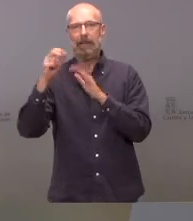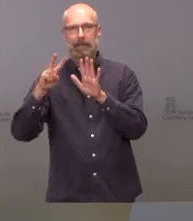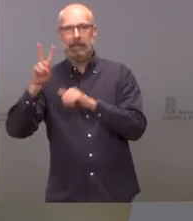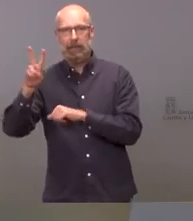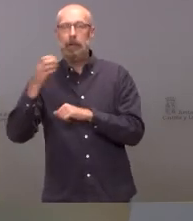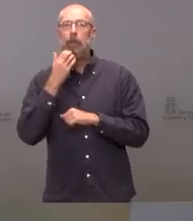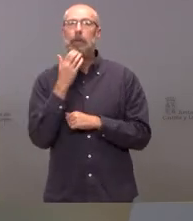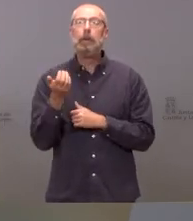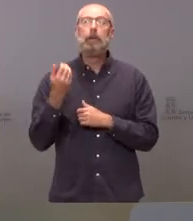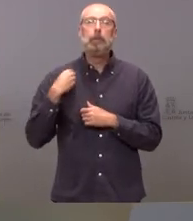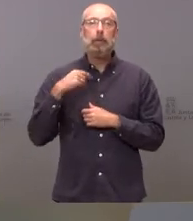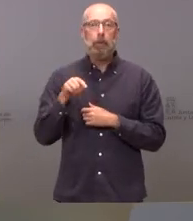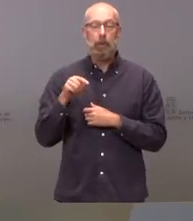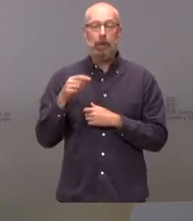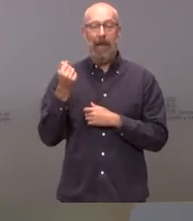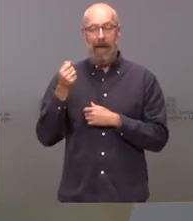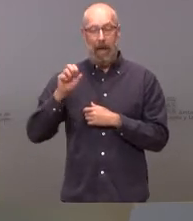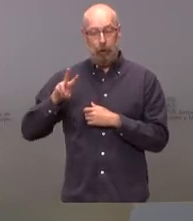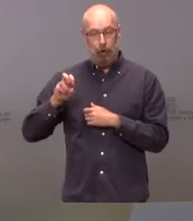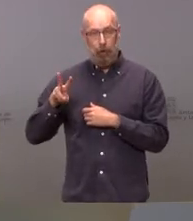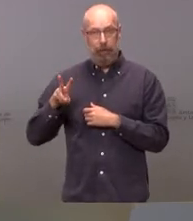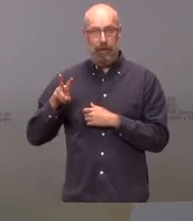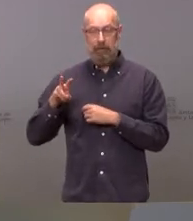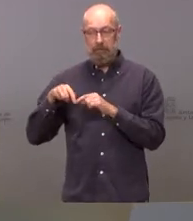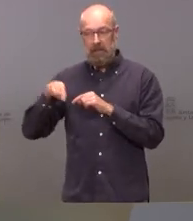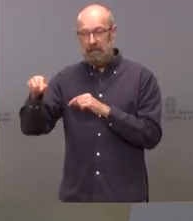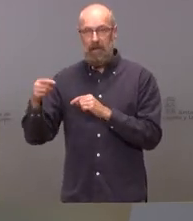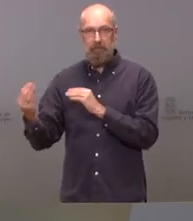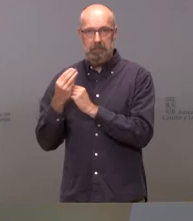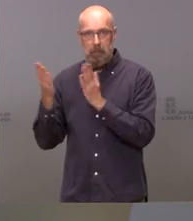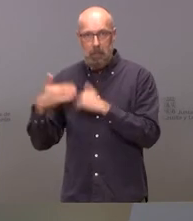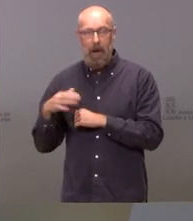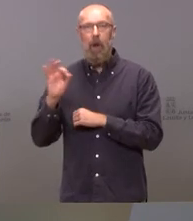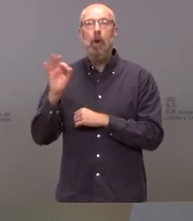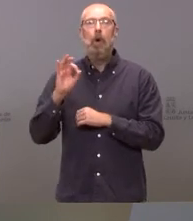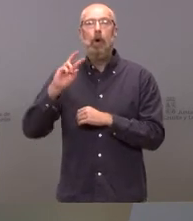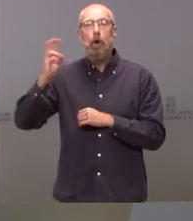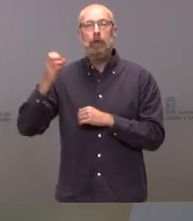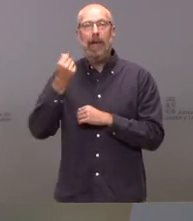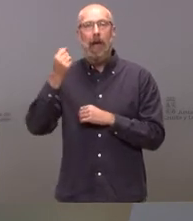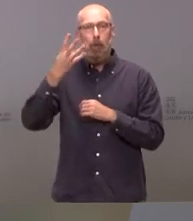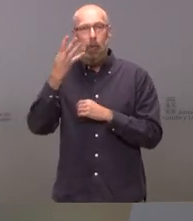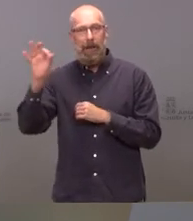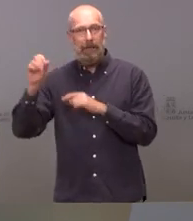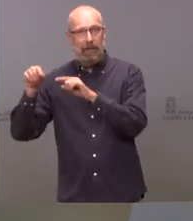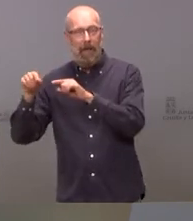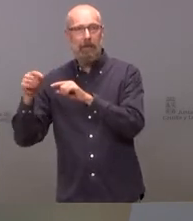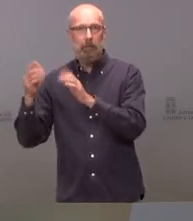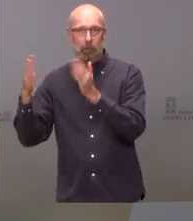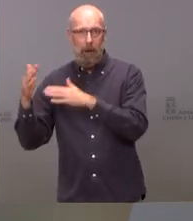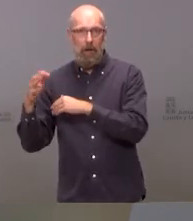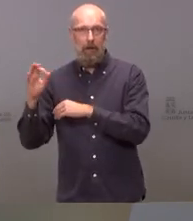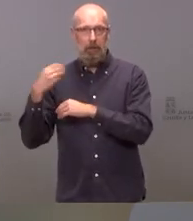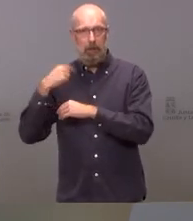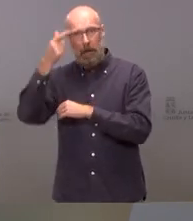A12 la autovía del camino de Santiago Pamplona Burgos no encontramos nada respecto a la A40 Ávila Maqueda respecto a Ávila